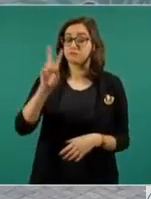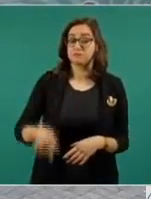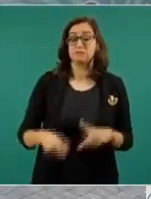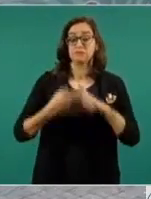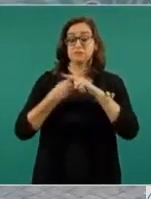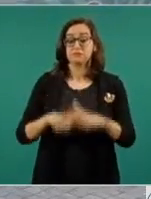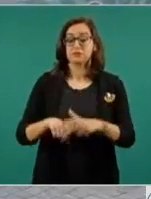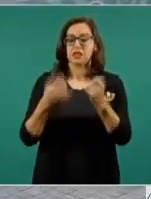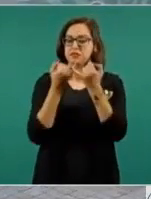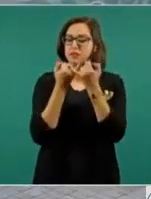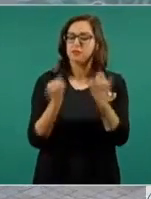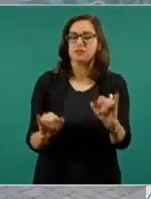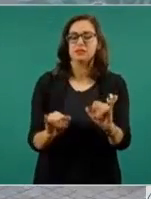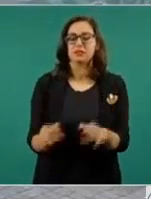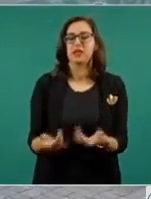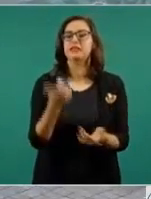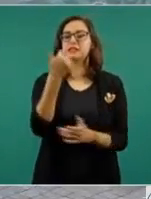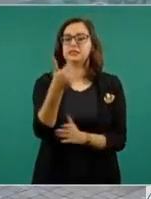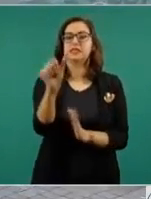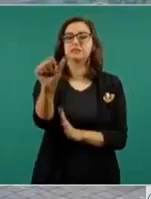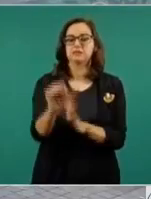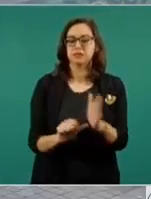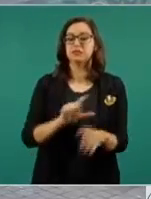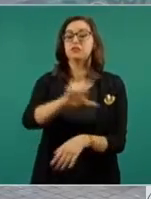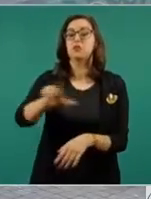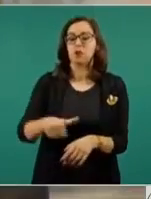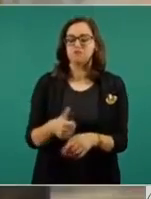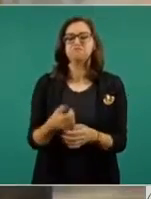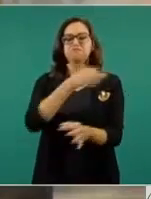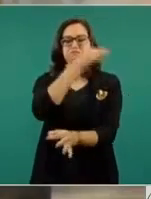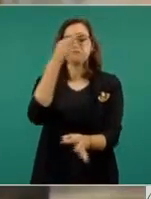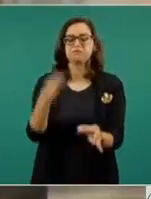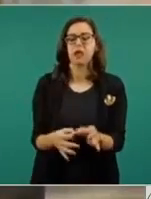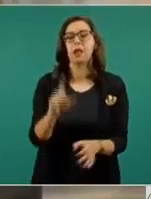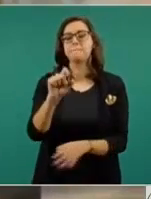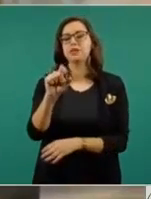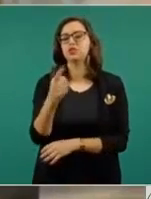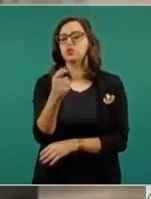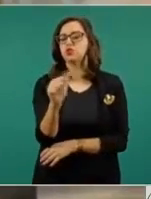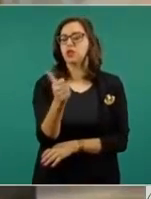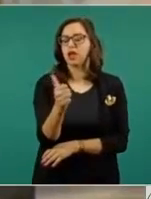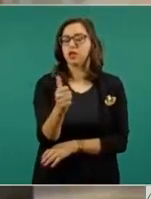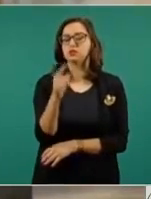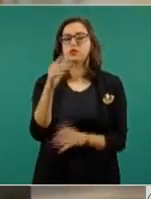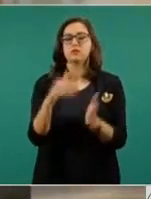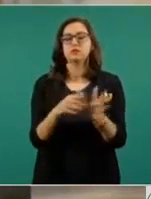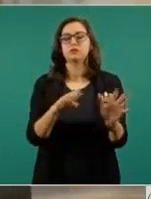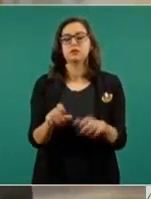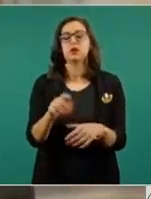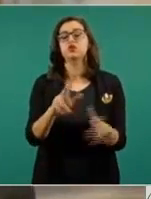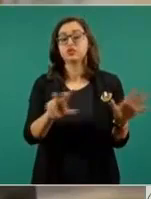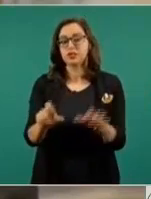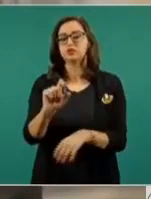seis meses después con los tratados de Córdoba el 21 de agosto de 1821, y